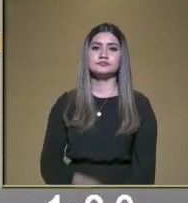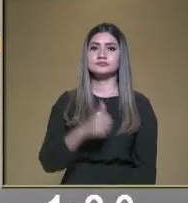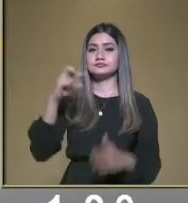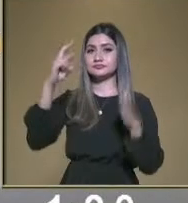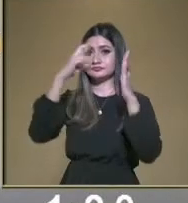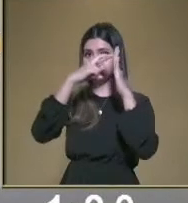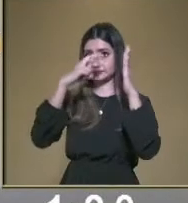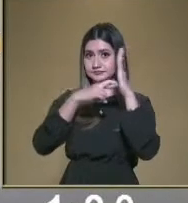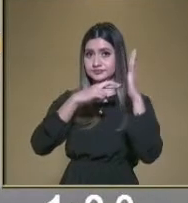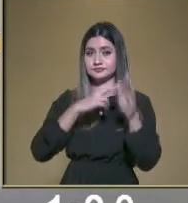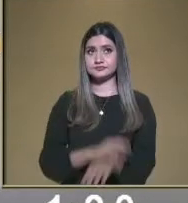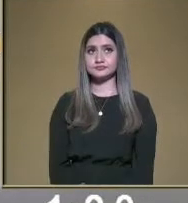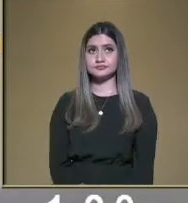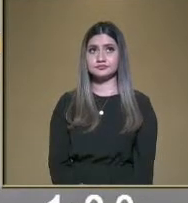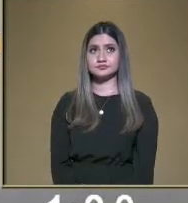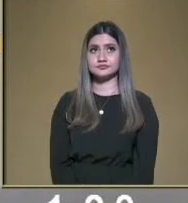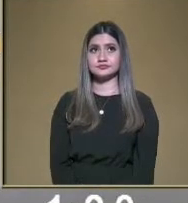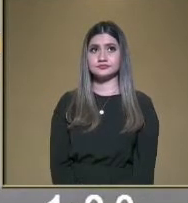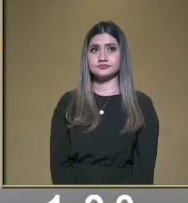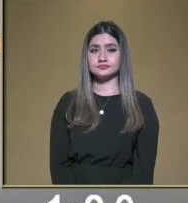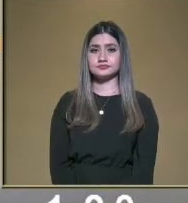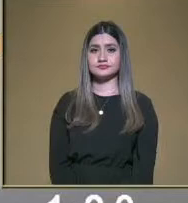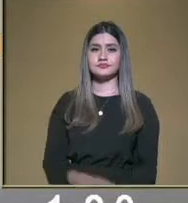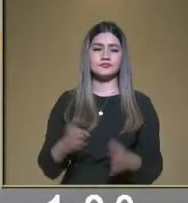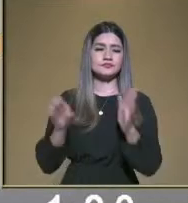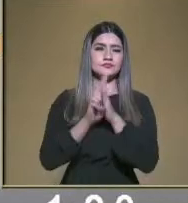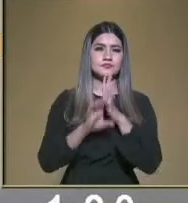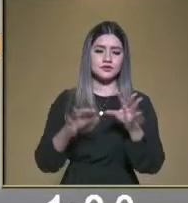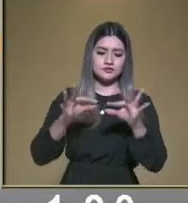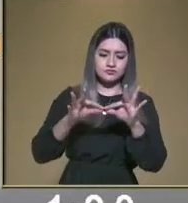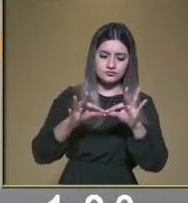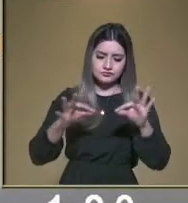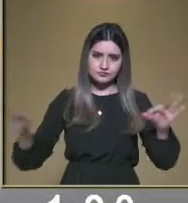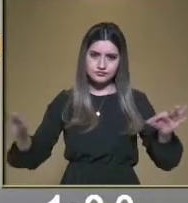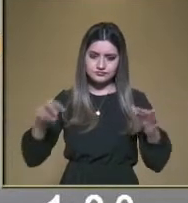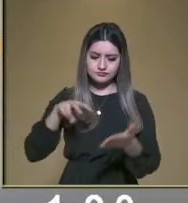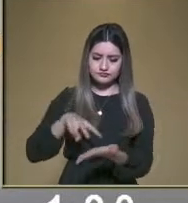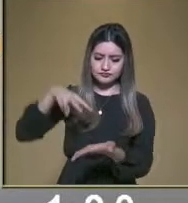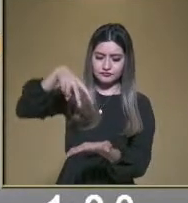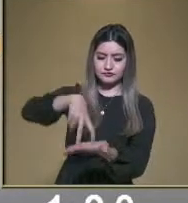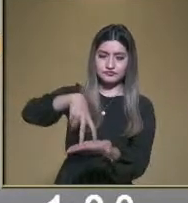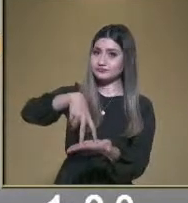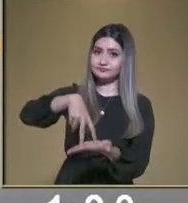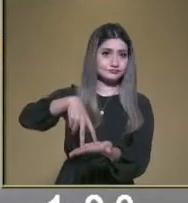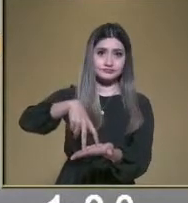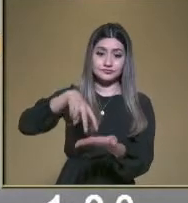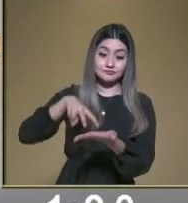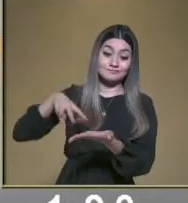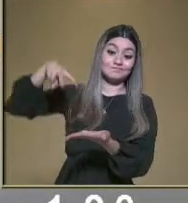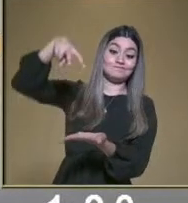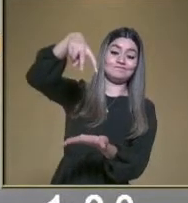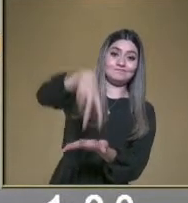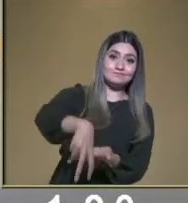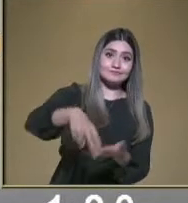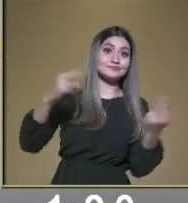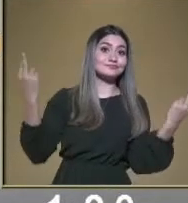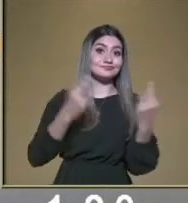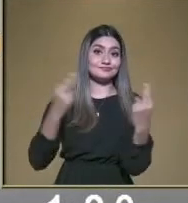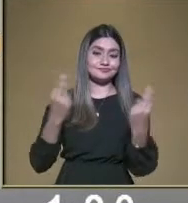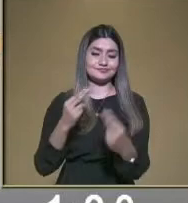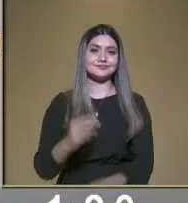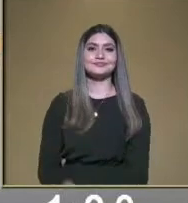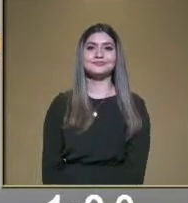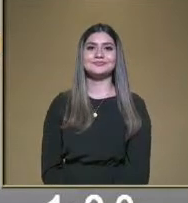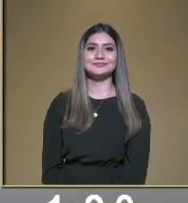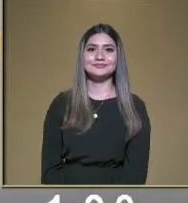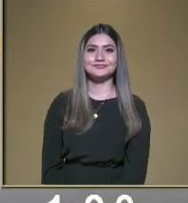no pisar o salirse de la raya de los cuadritos. El que pisa, pues pierde. Pierde. Pierde. Bien, yo